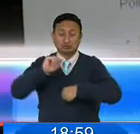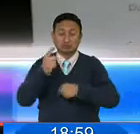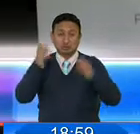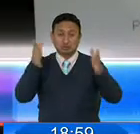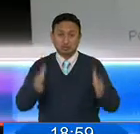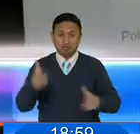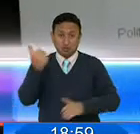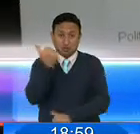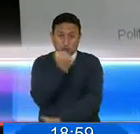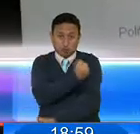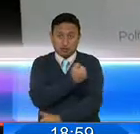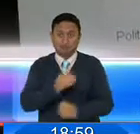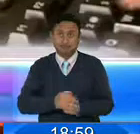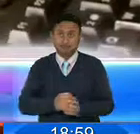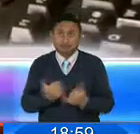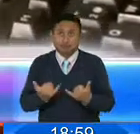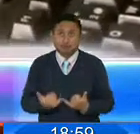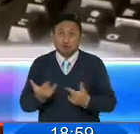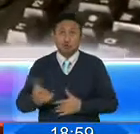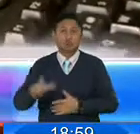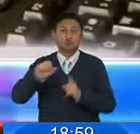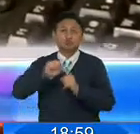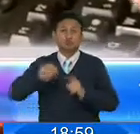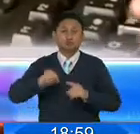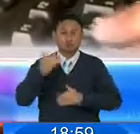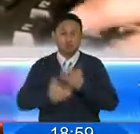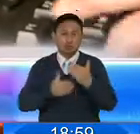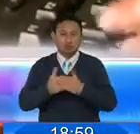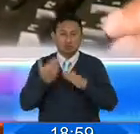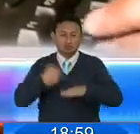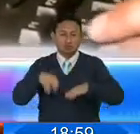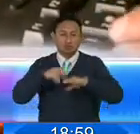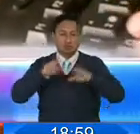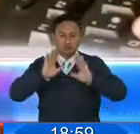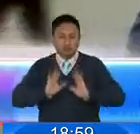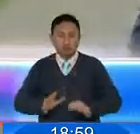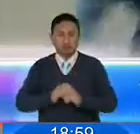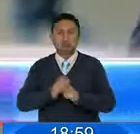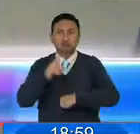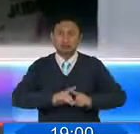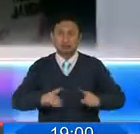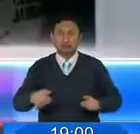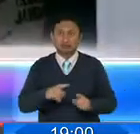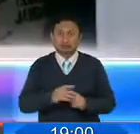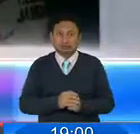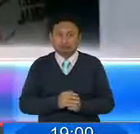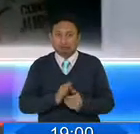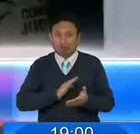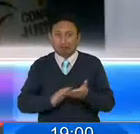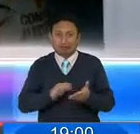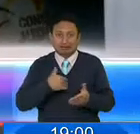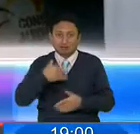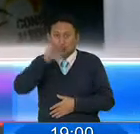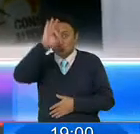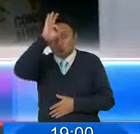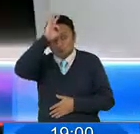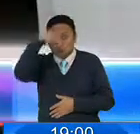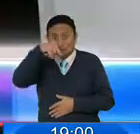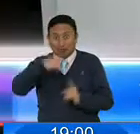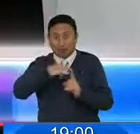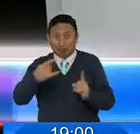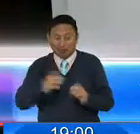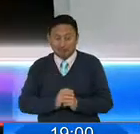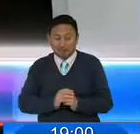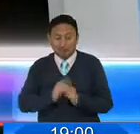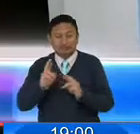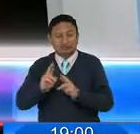de vacunación, al parecer el sistema de a poco se va normalizando y los tiempos de espera son más cortos. tecnología y están a la espera de que algún